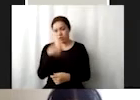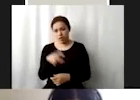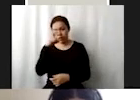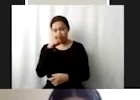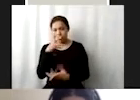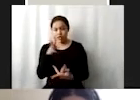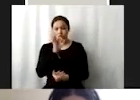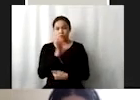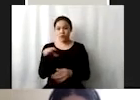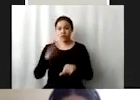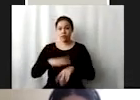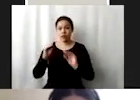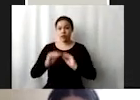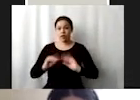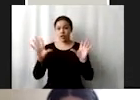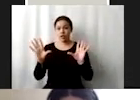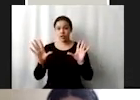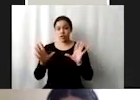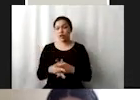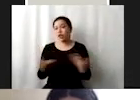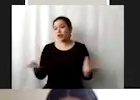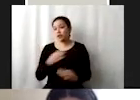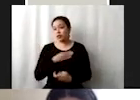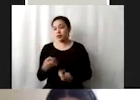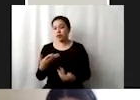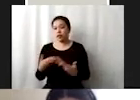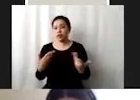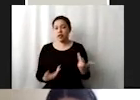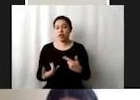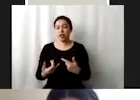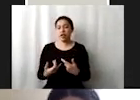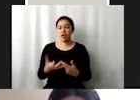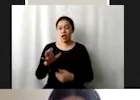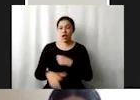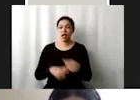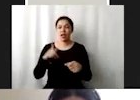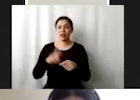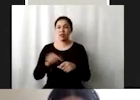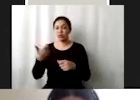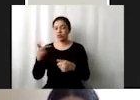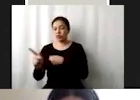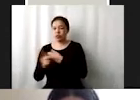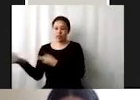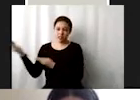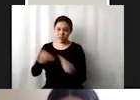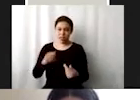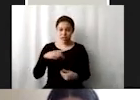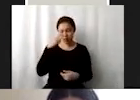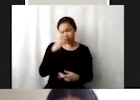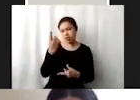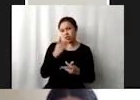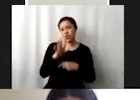claras y bueno prevenir la introducción de especies exóticas invasoras reduciendo sus efectos en los